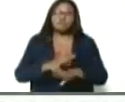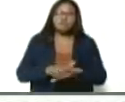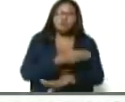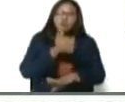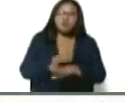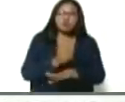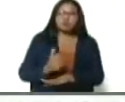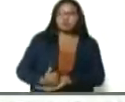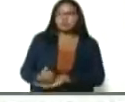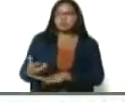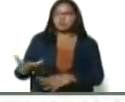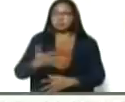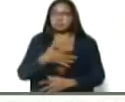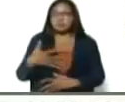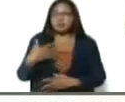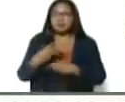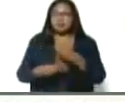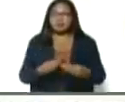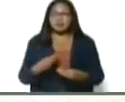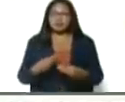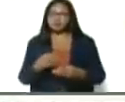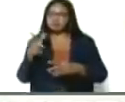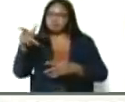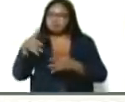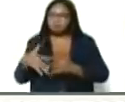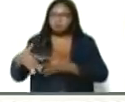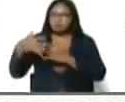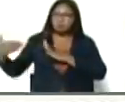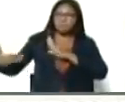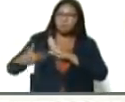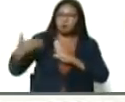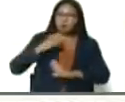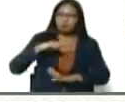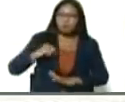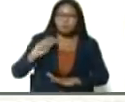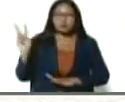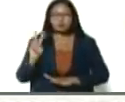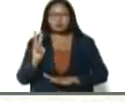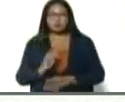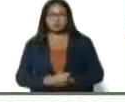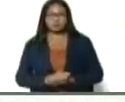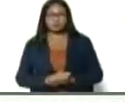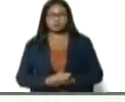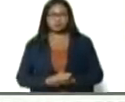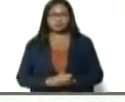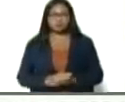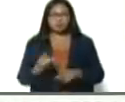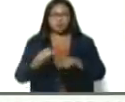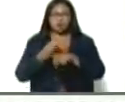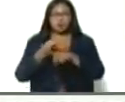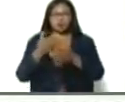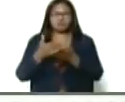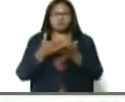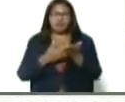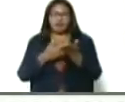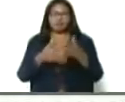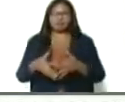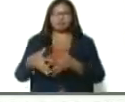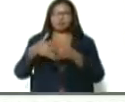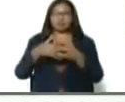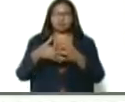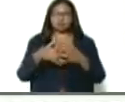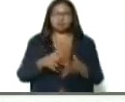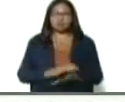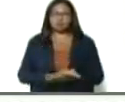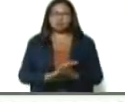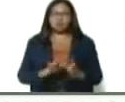de la arrogancia del imperio norteamericano contra Venezuela, del gobierno saliente de Estados Unidos y del imperio